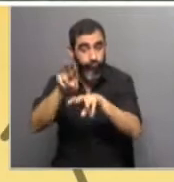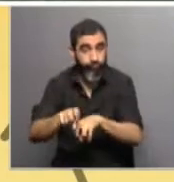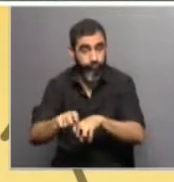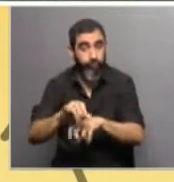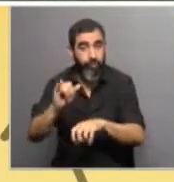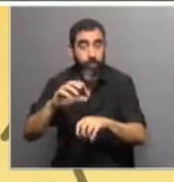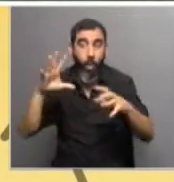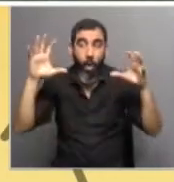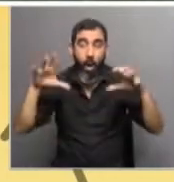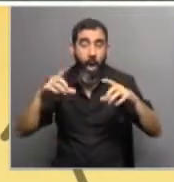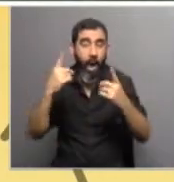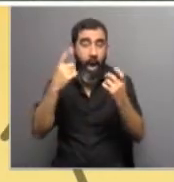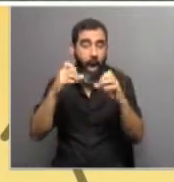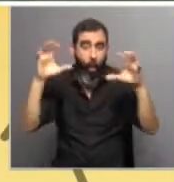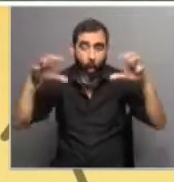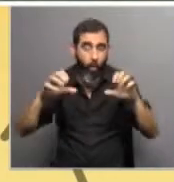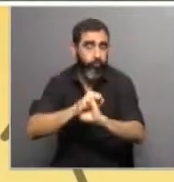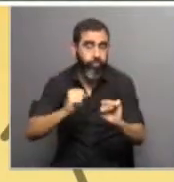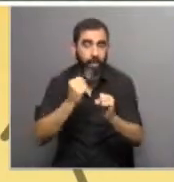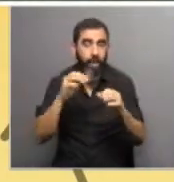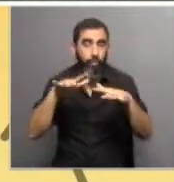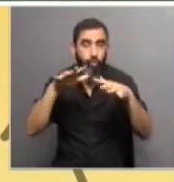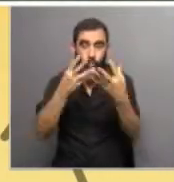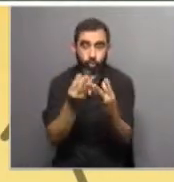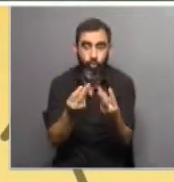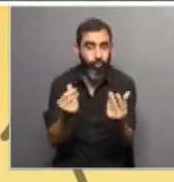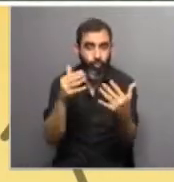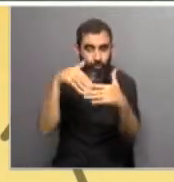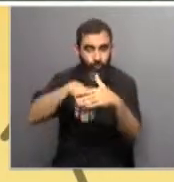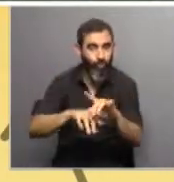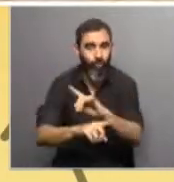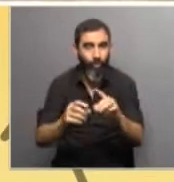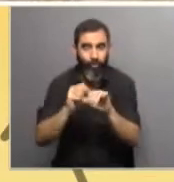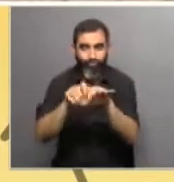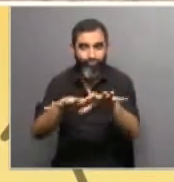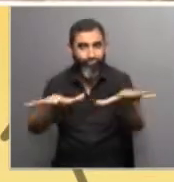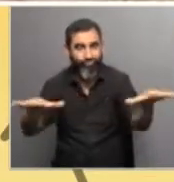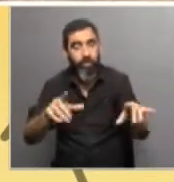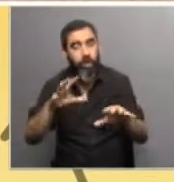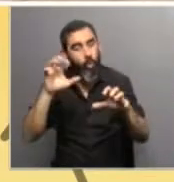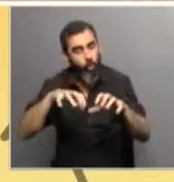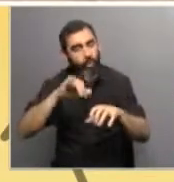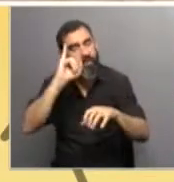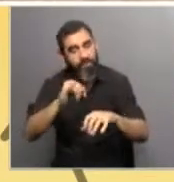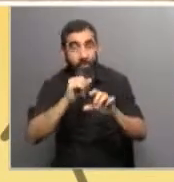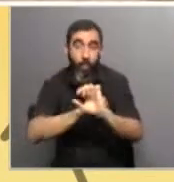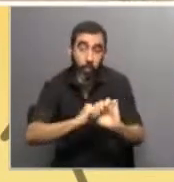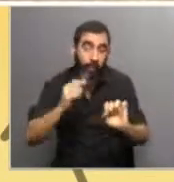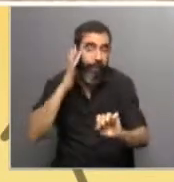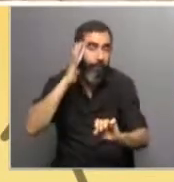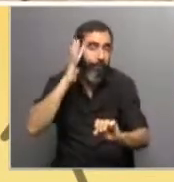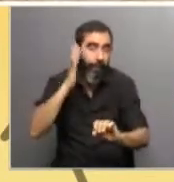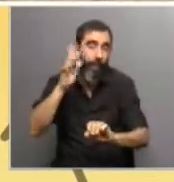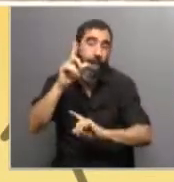un bombazo de agua, el suelo no puede absorber, escurre. Entonces, sí, más allá de que llueve más, y uno lo podría ver, quizás,